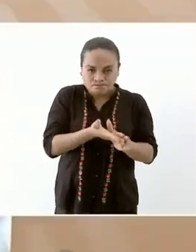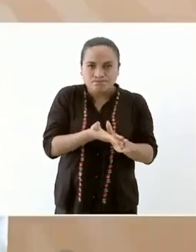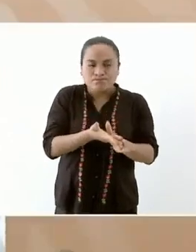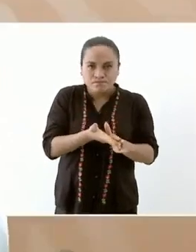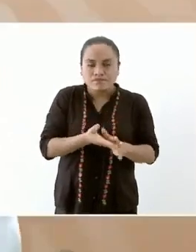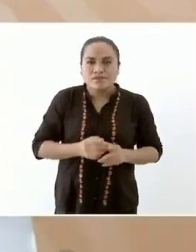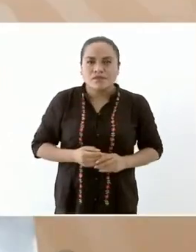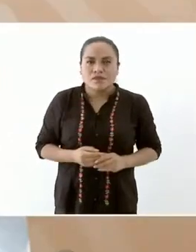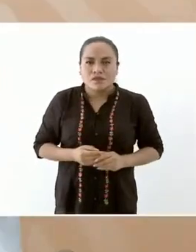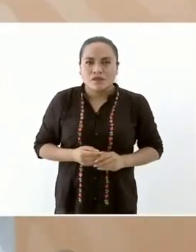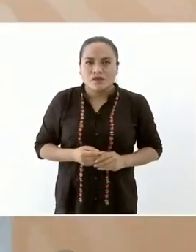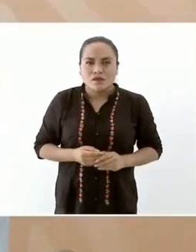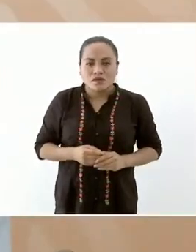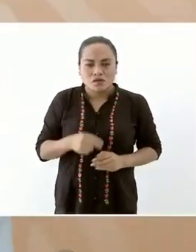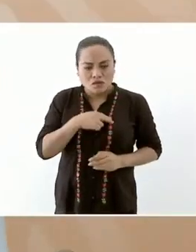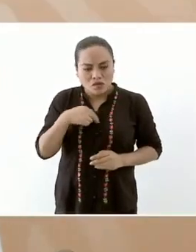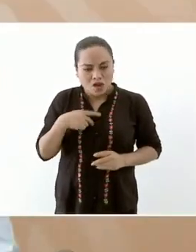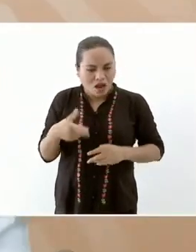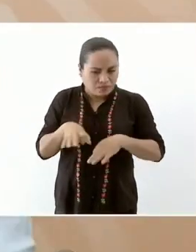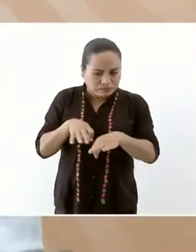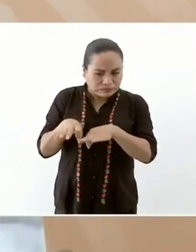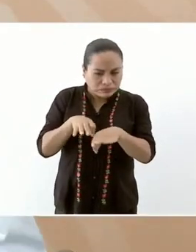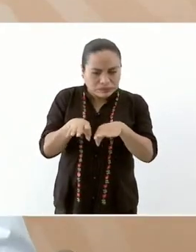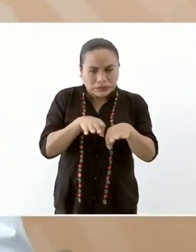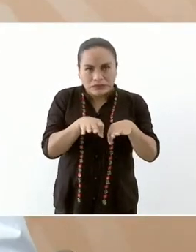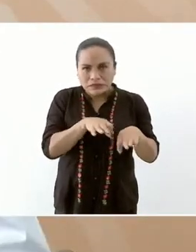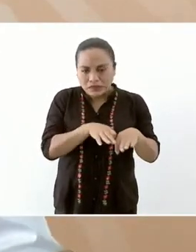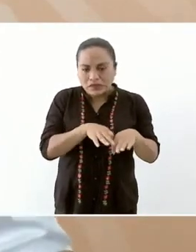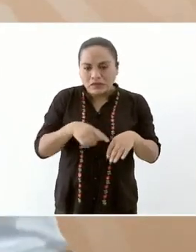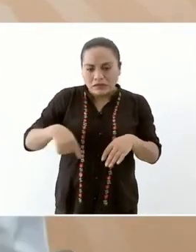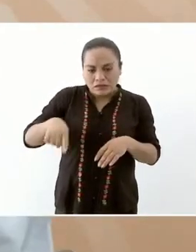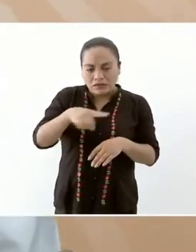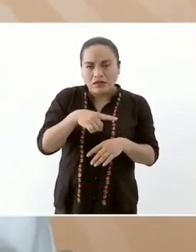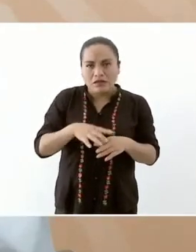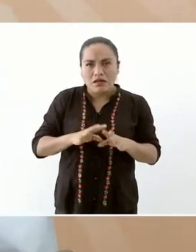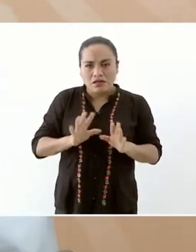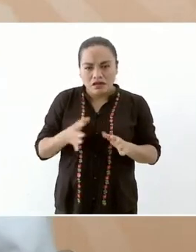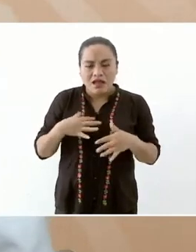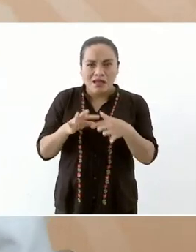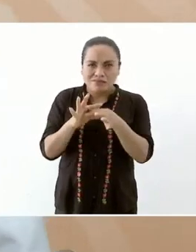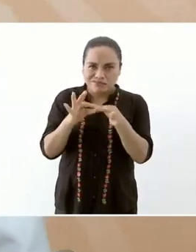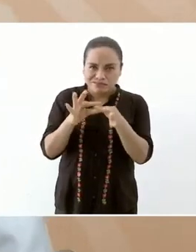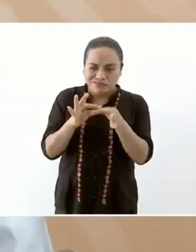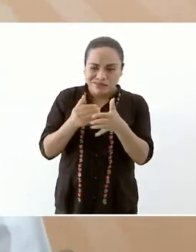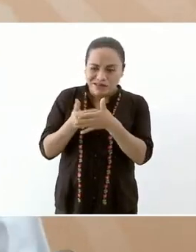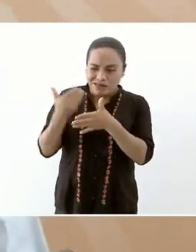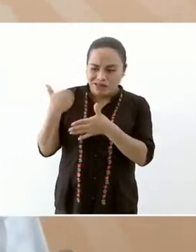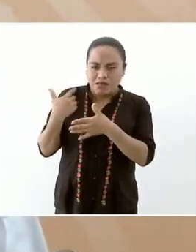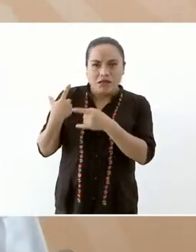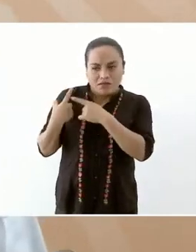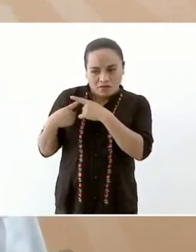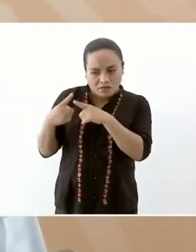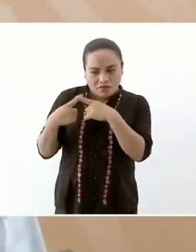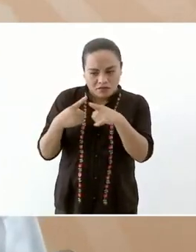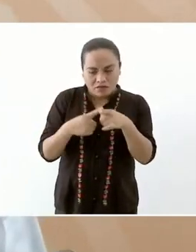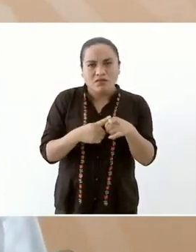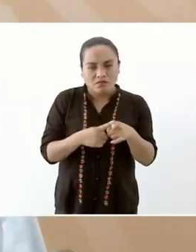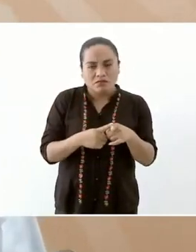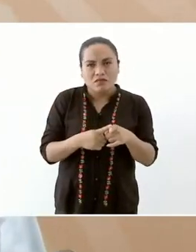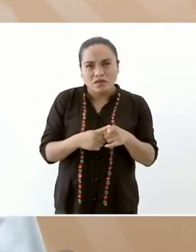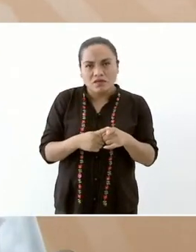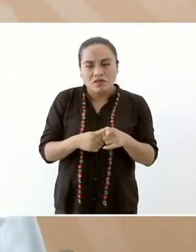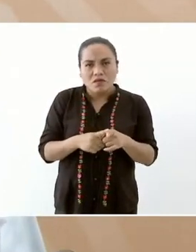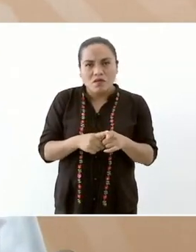se está actuando de manera distinta se los comentaba la vez pasada de cómo